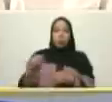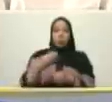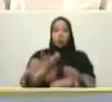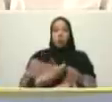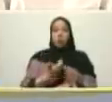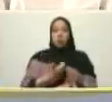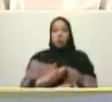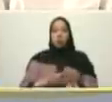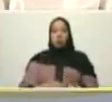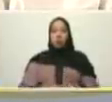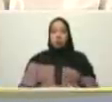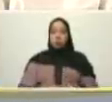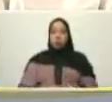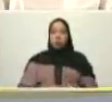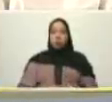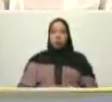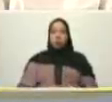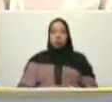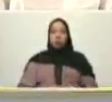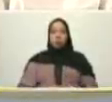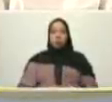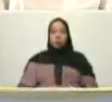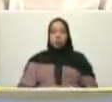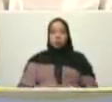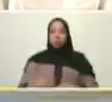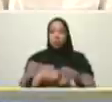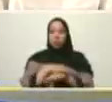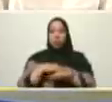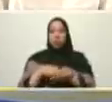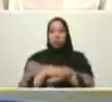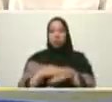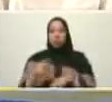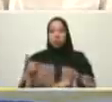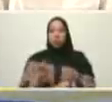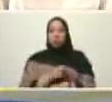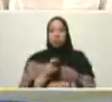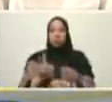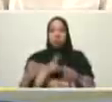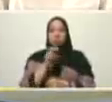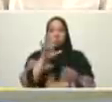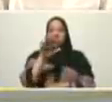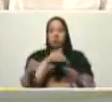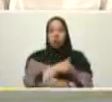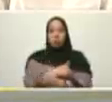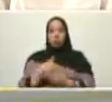es la gran tarea la gran misión vivienda Venezuela llega a cinco millones